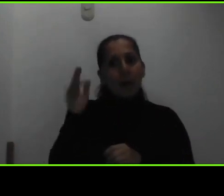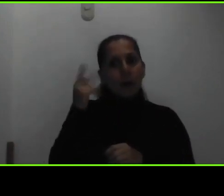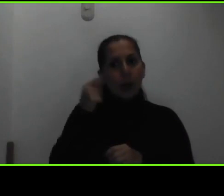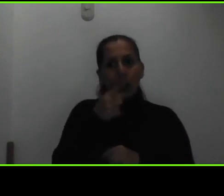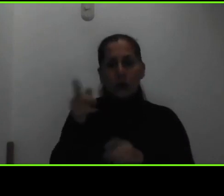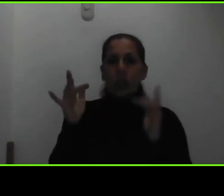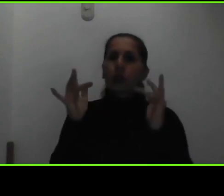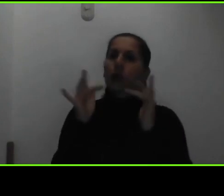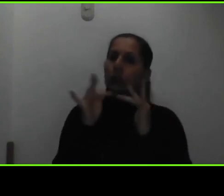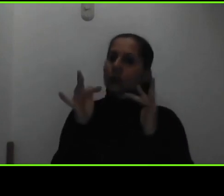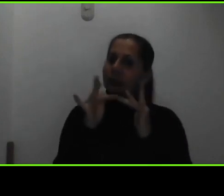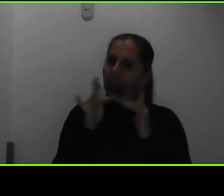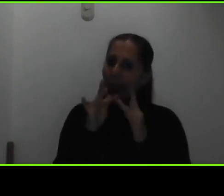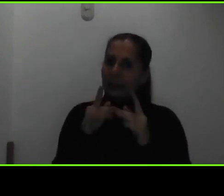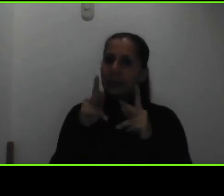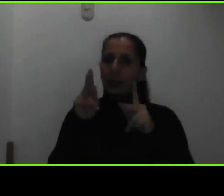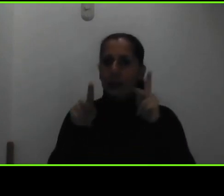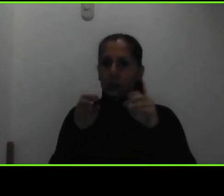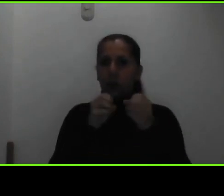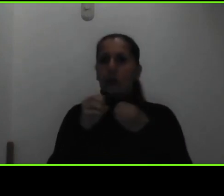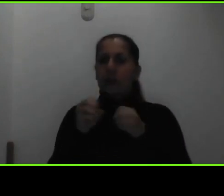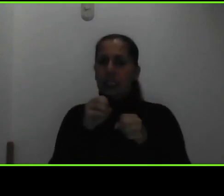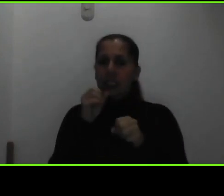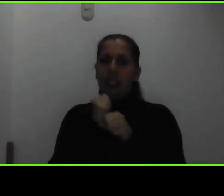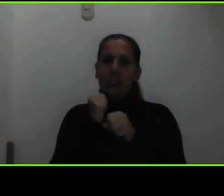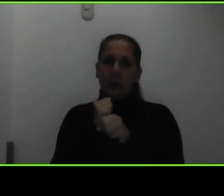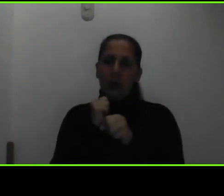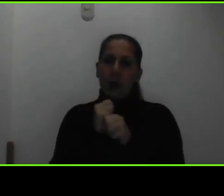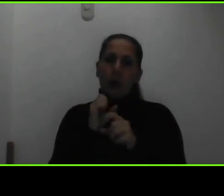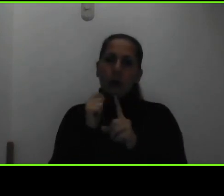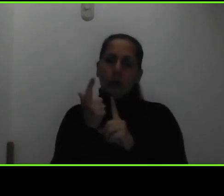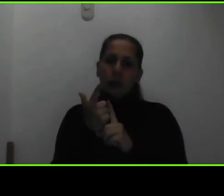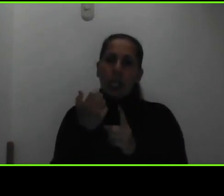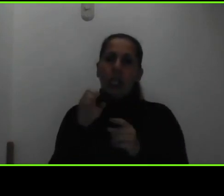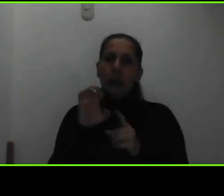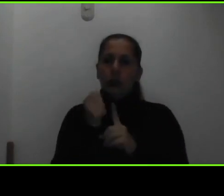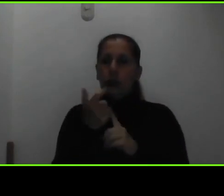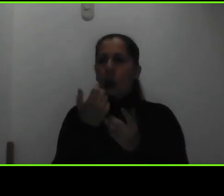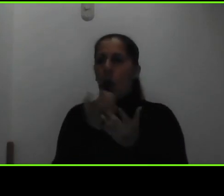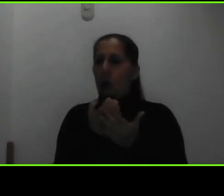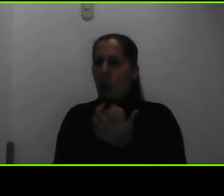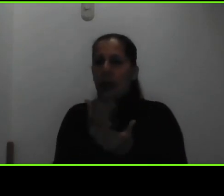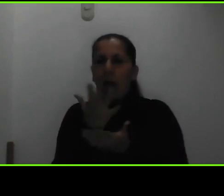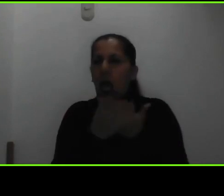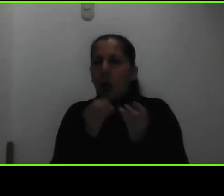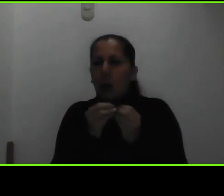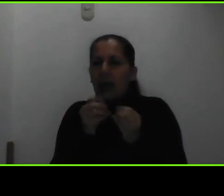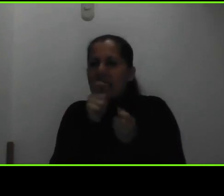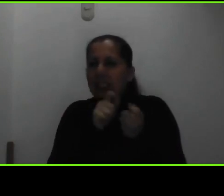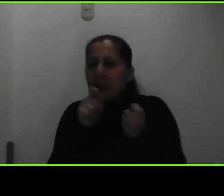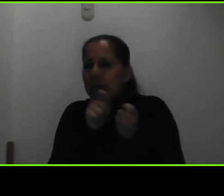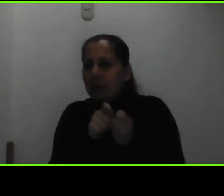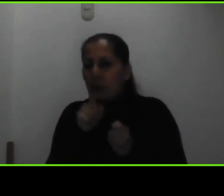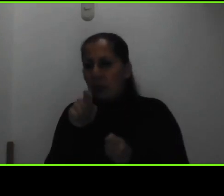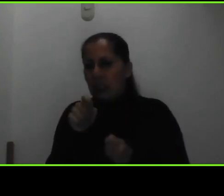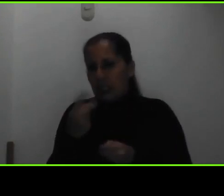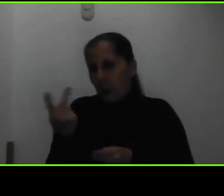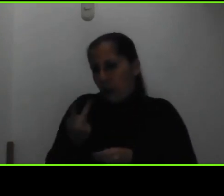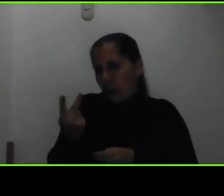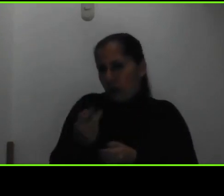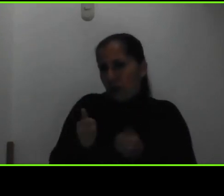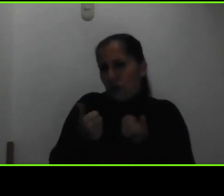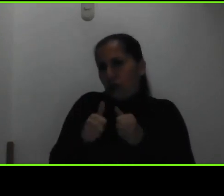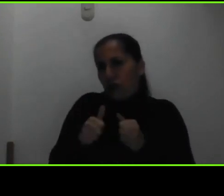de la oficina de atención socioeconómica si tienen alguna situación mucho más puntual que necesitemos revisar en conjunto